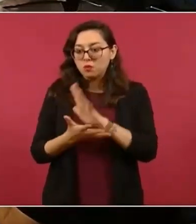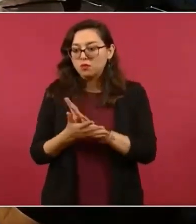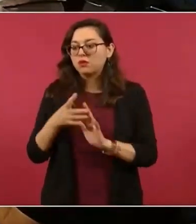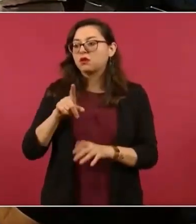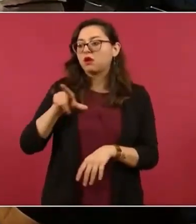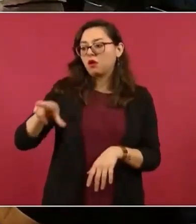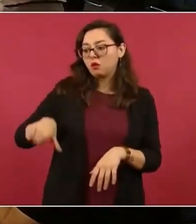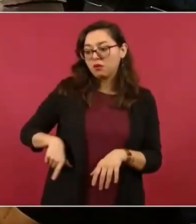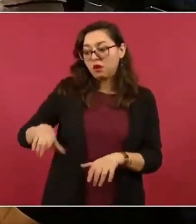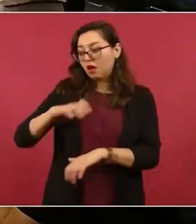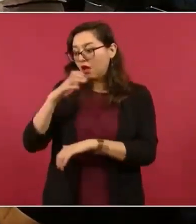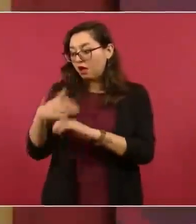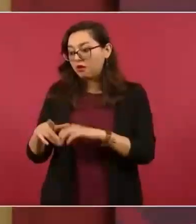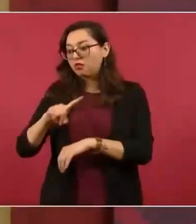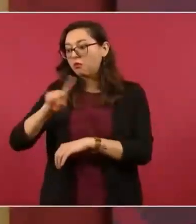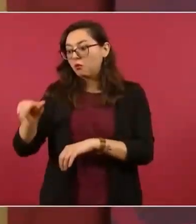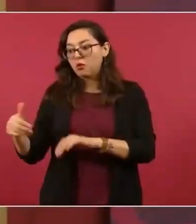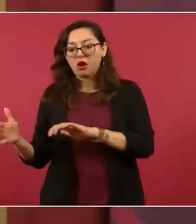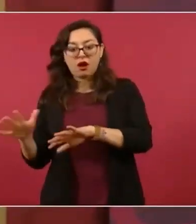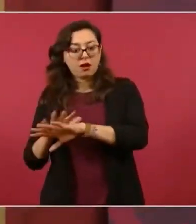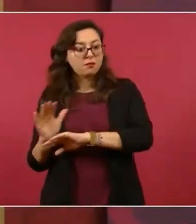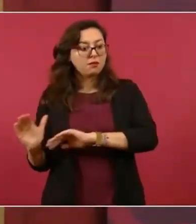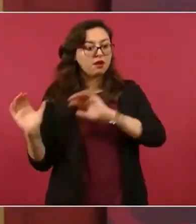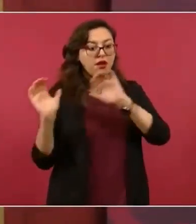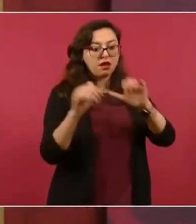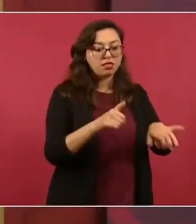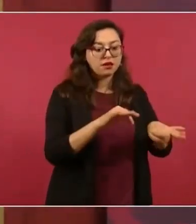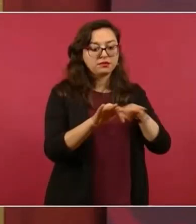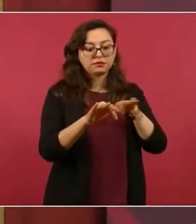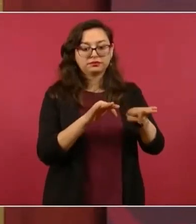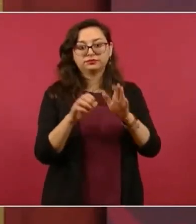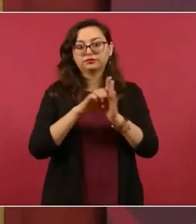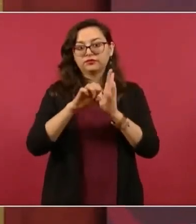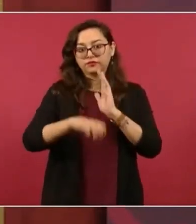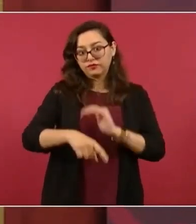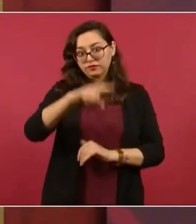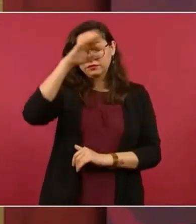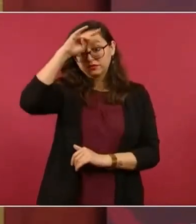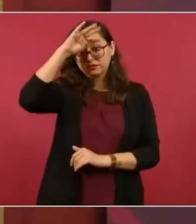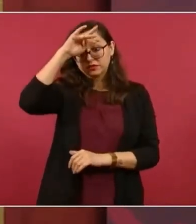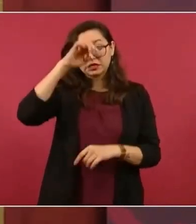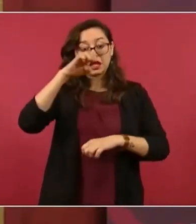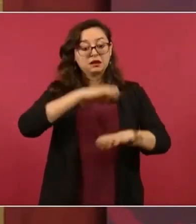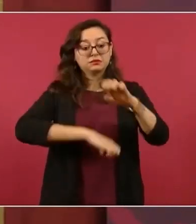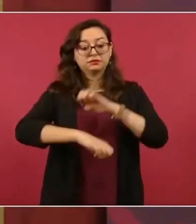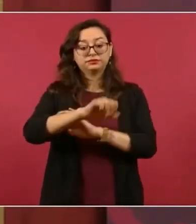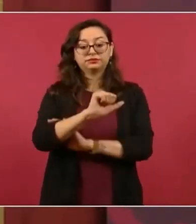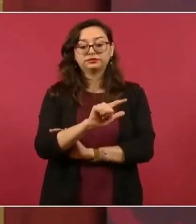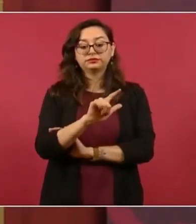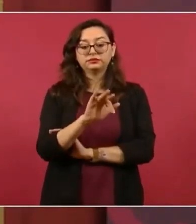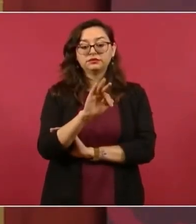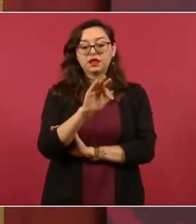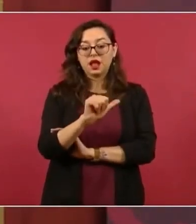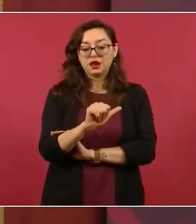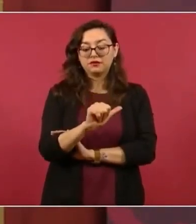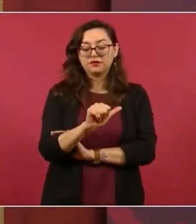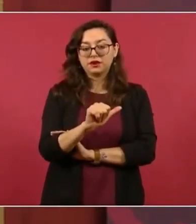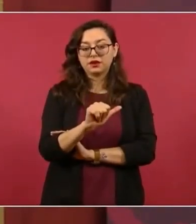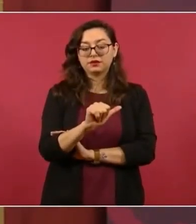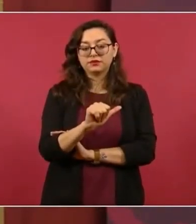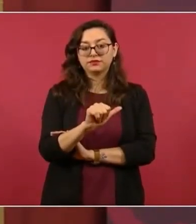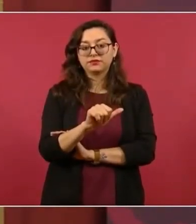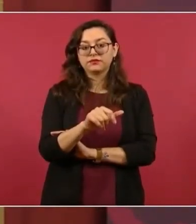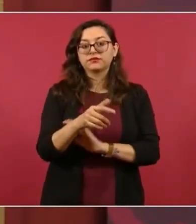se quería llevar, no sé, yo creo que ya se la llevó, sí, la contrató